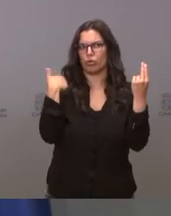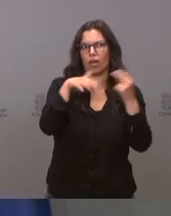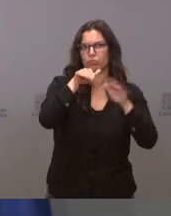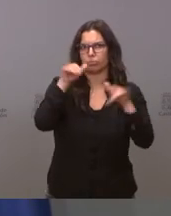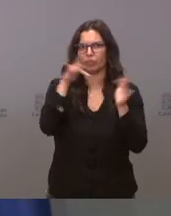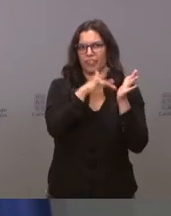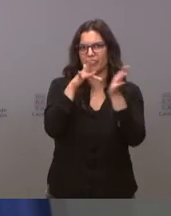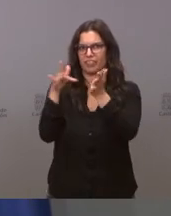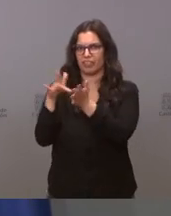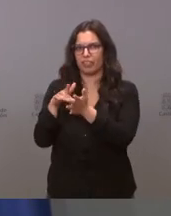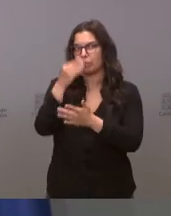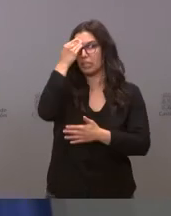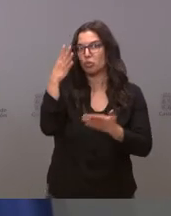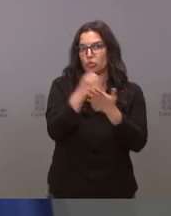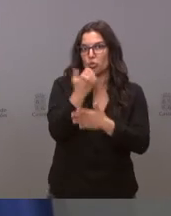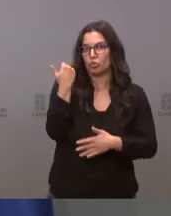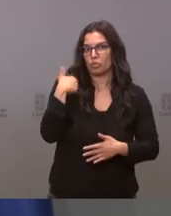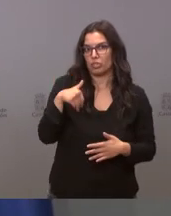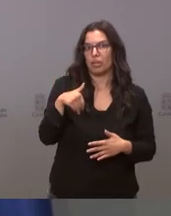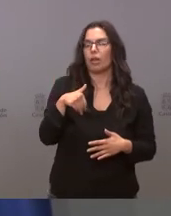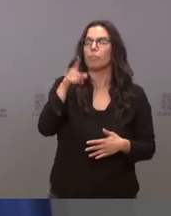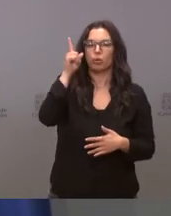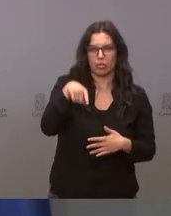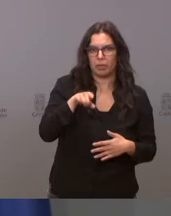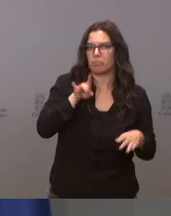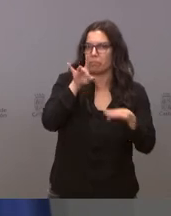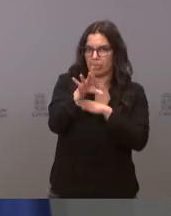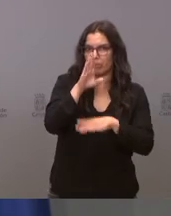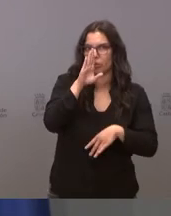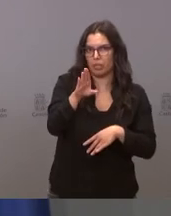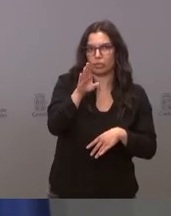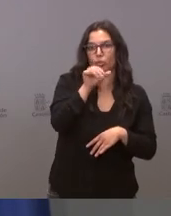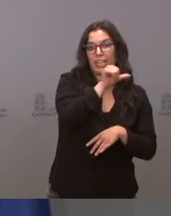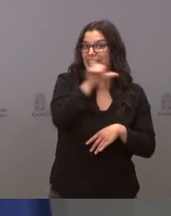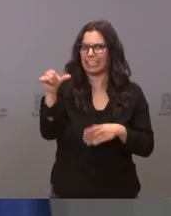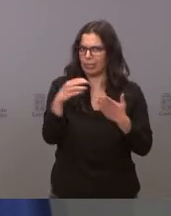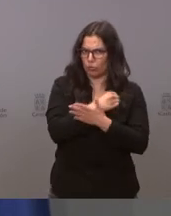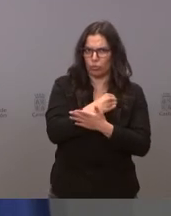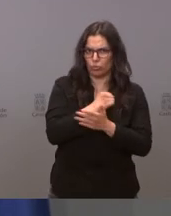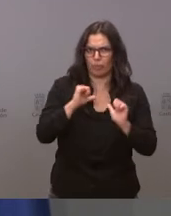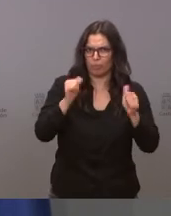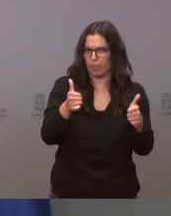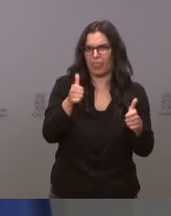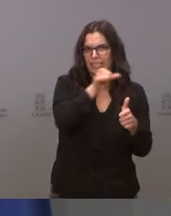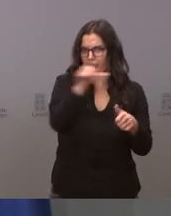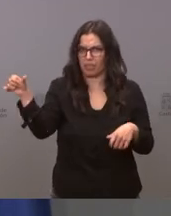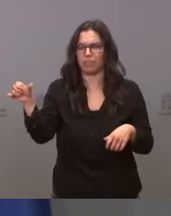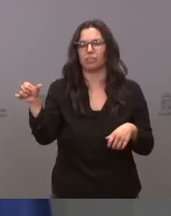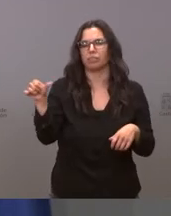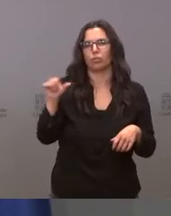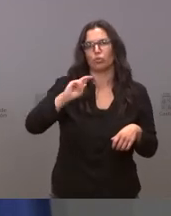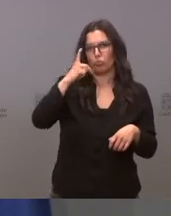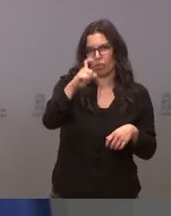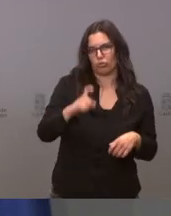y creo que ya están todos colgados pero se lo haremos llegar también en esta semana todos estarán comenzarán la vacunación con la segunda